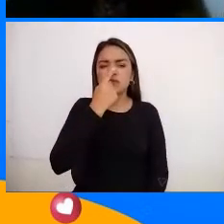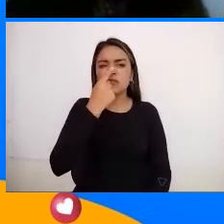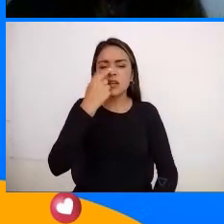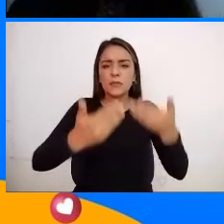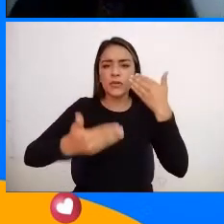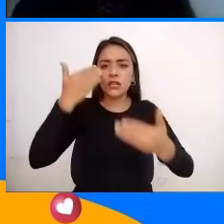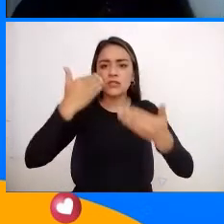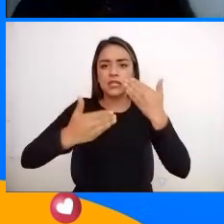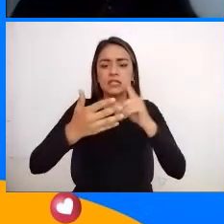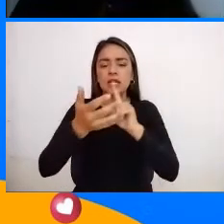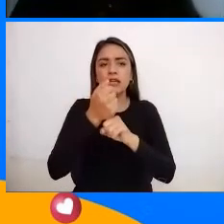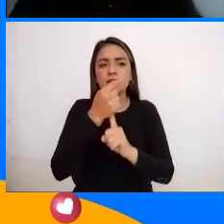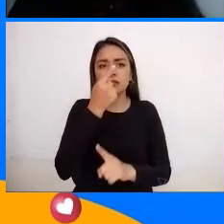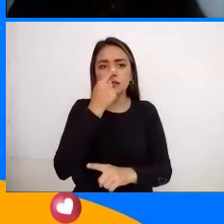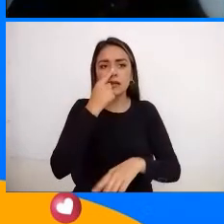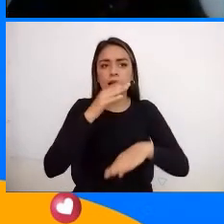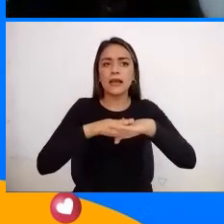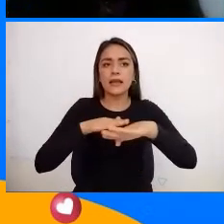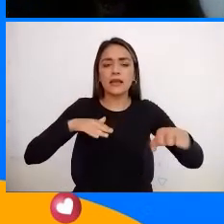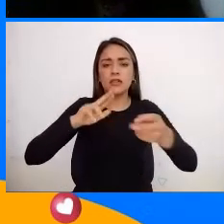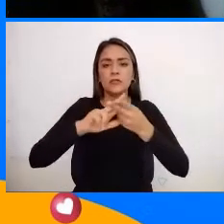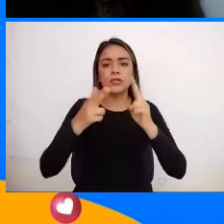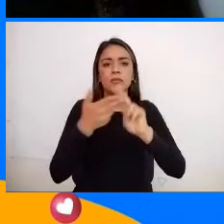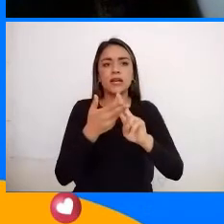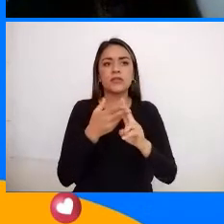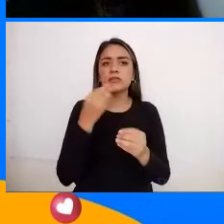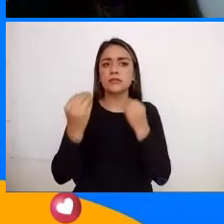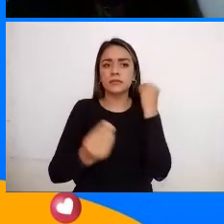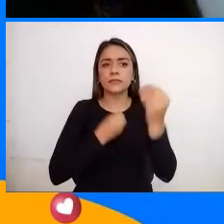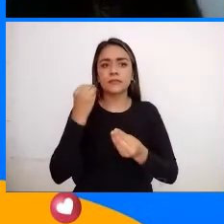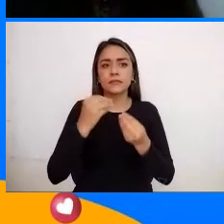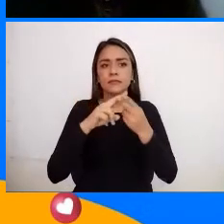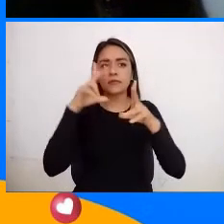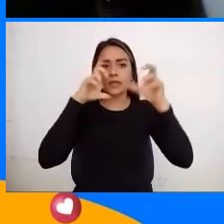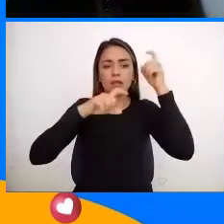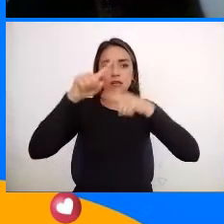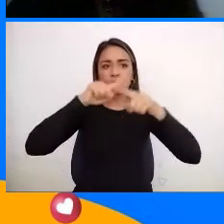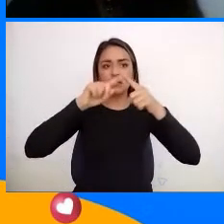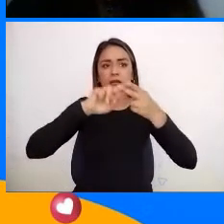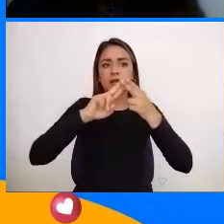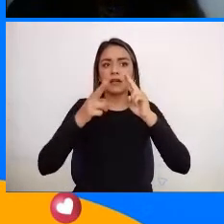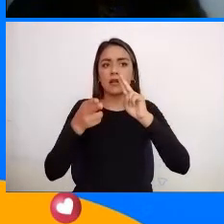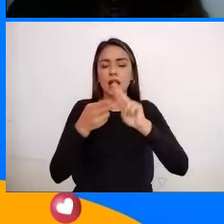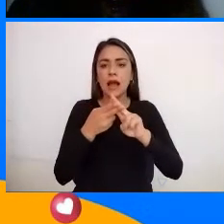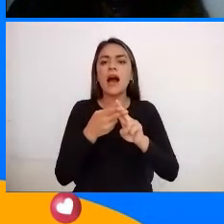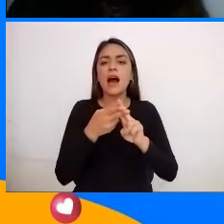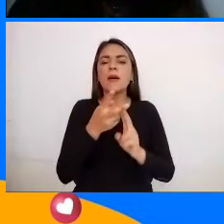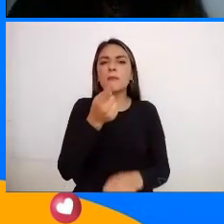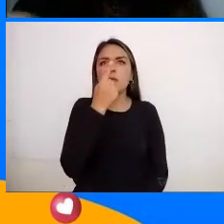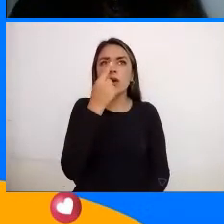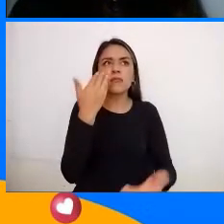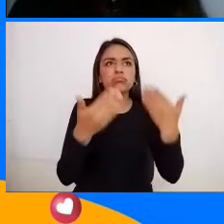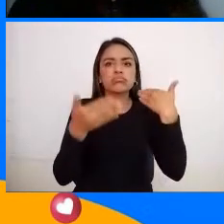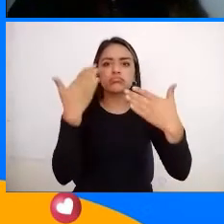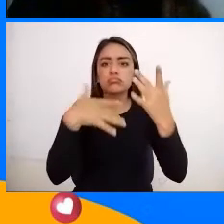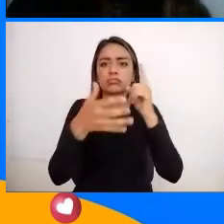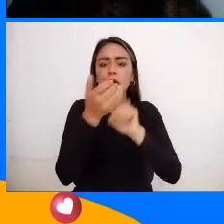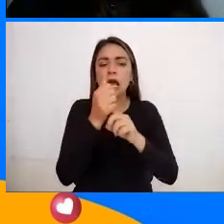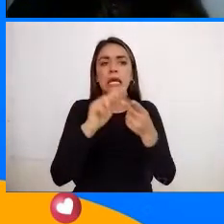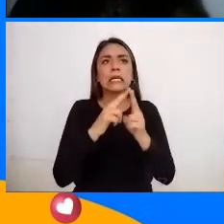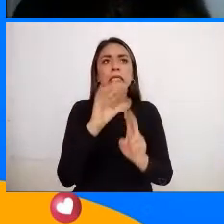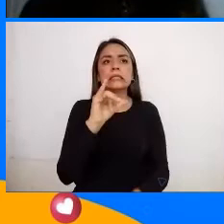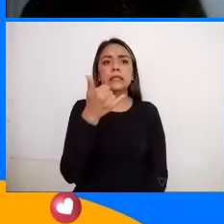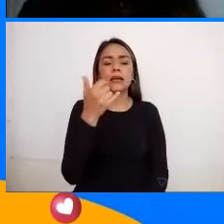uno de los antecedentes que tiene el turismo Es esa necesidad de explorar ¿Cierto? Entonces nos íbamos